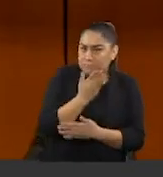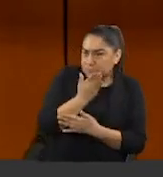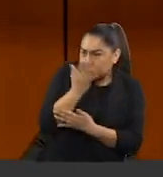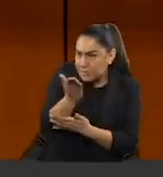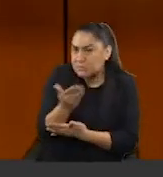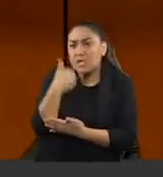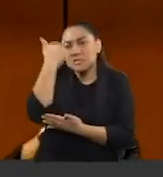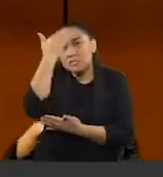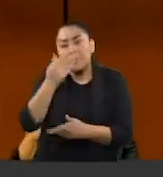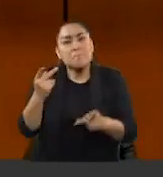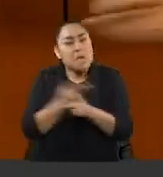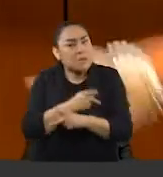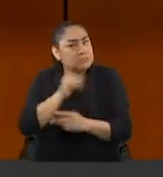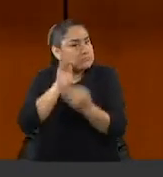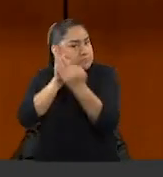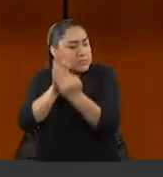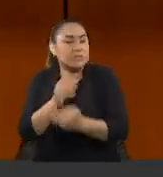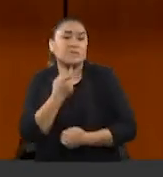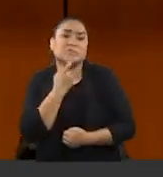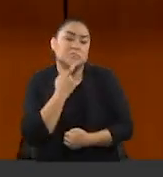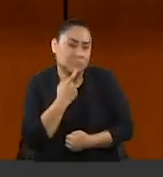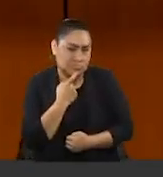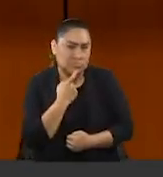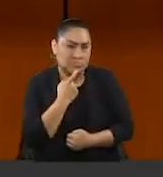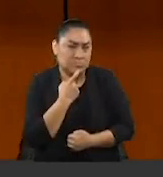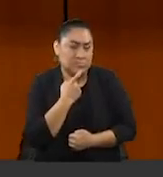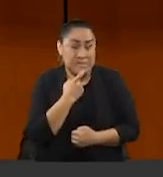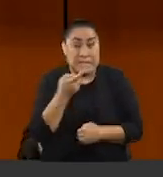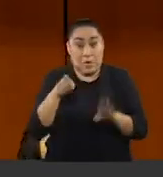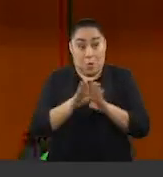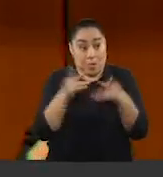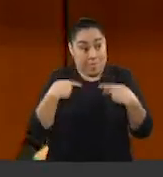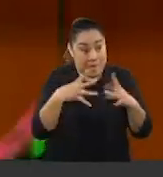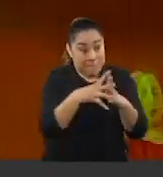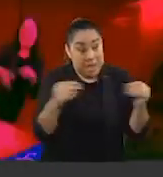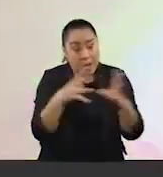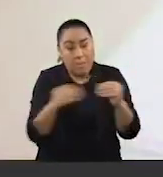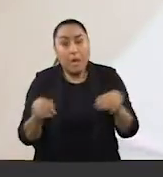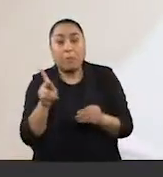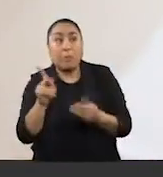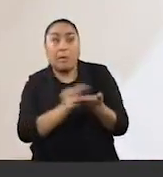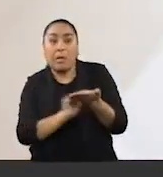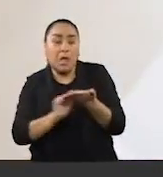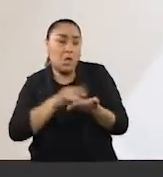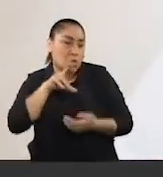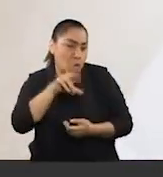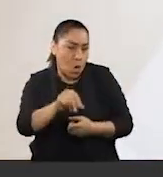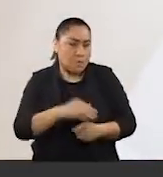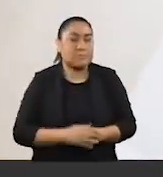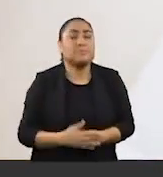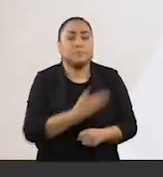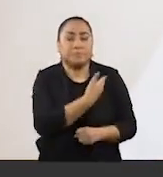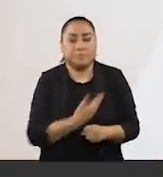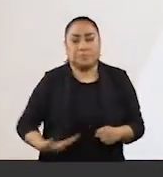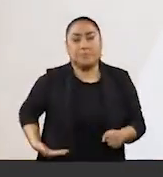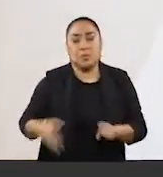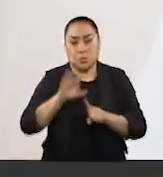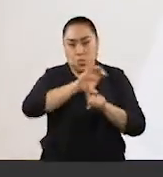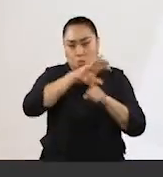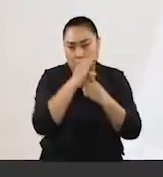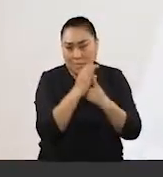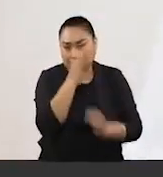López Obrador que no quiera borrar a los desaparecidos? La presidenta de la Comisión de Justicia